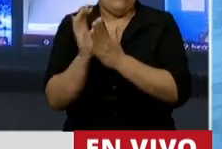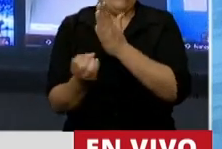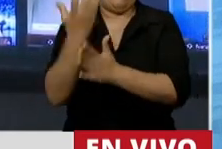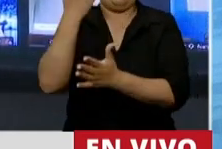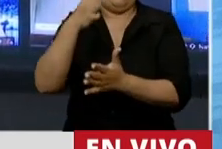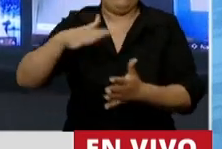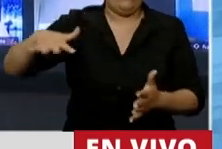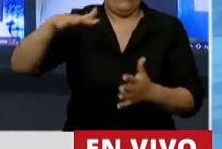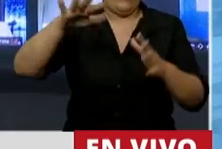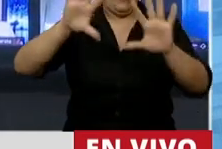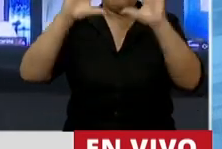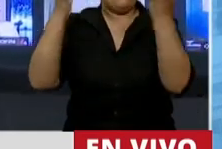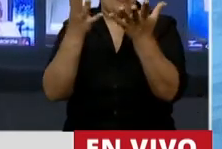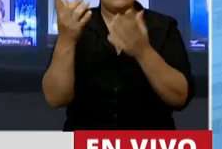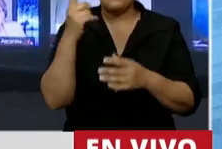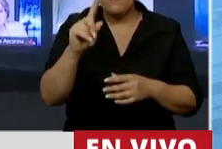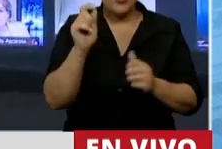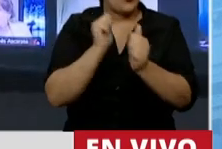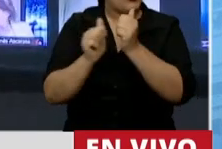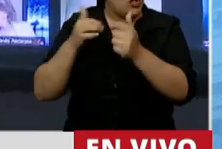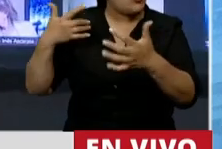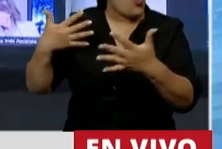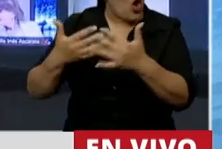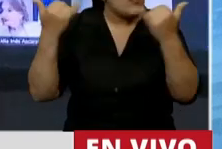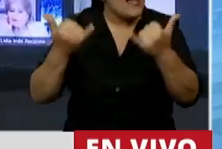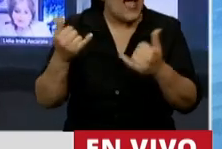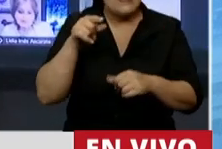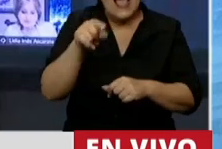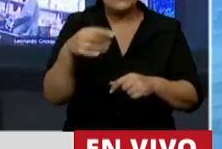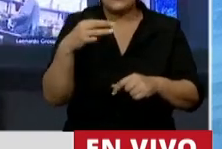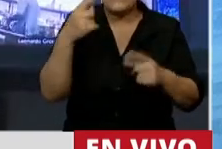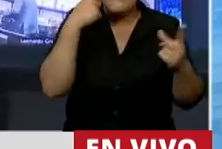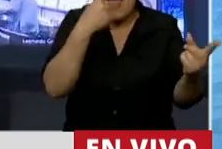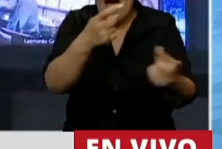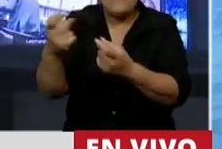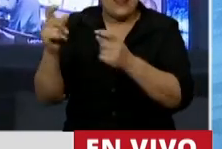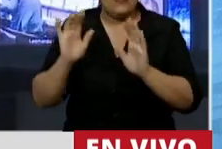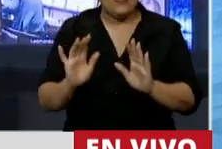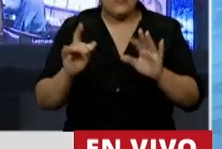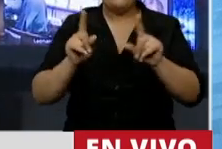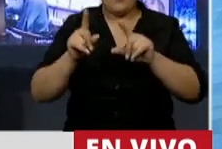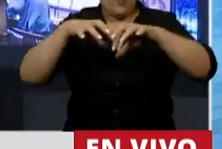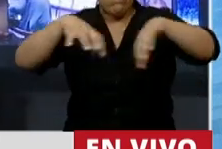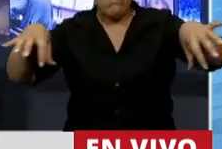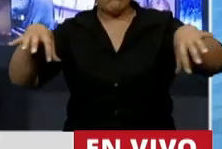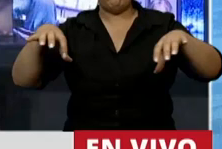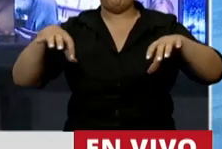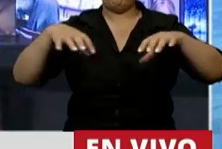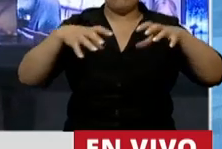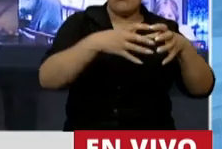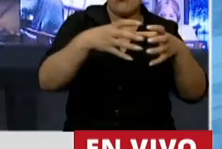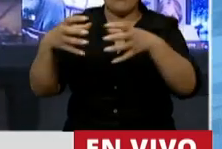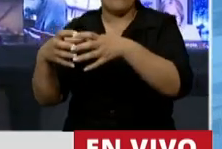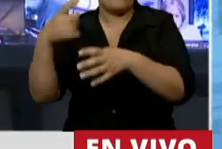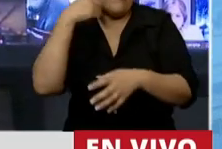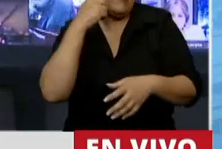no deja de ser un tema que tenga historia y esto es lo que hay que empezar a aprender para sacarlo de la grieta de a ver quién